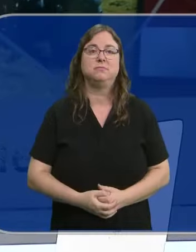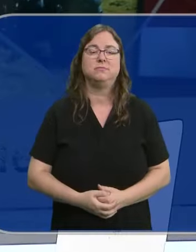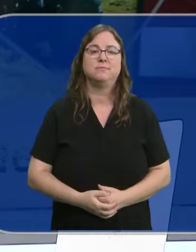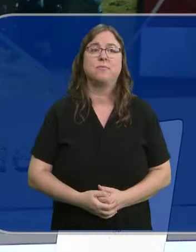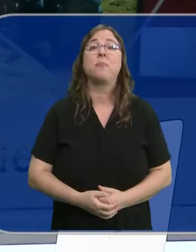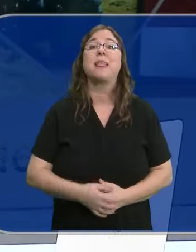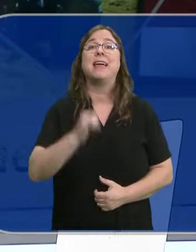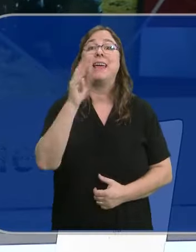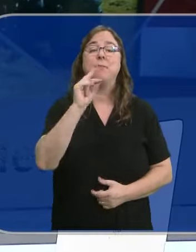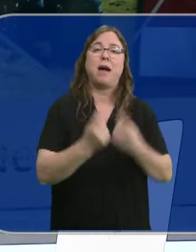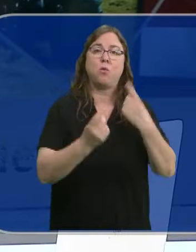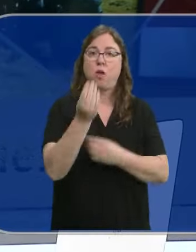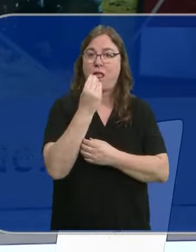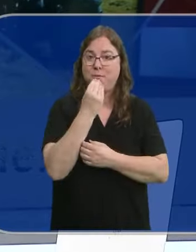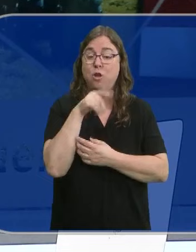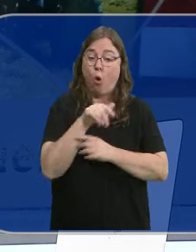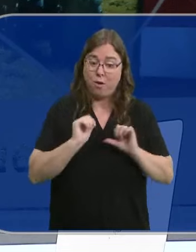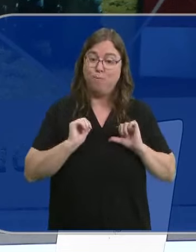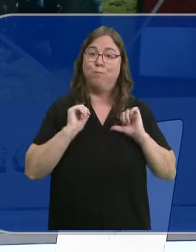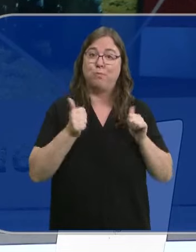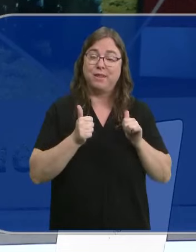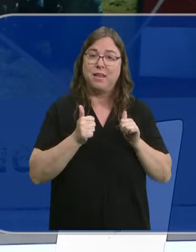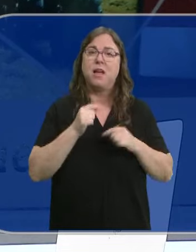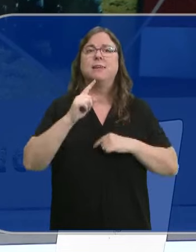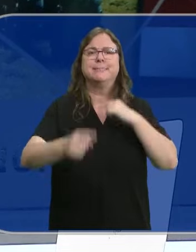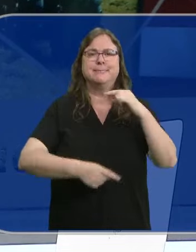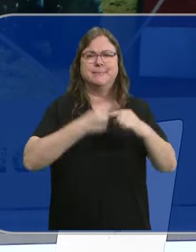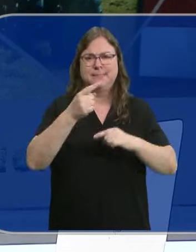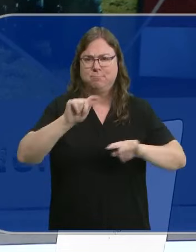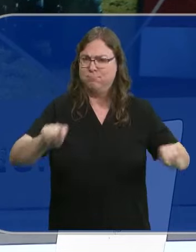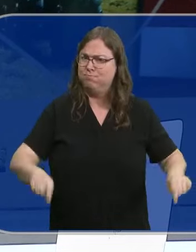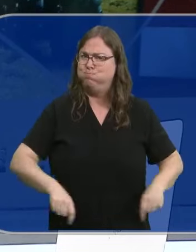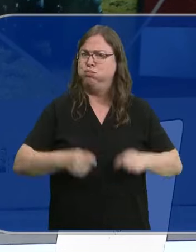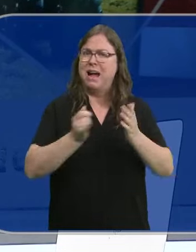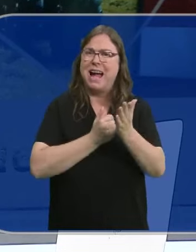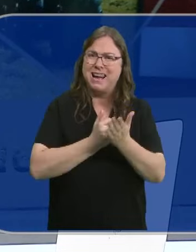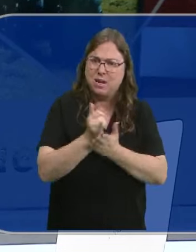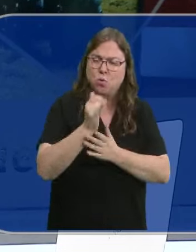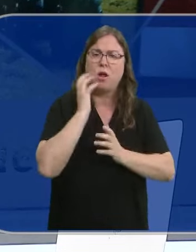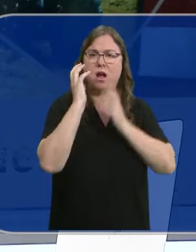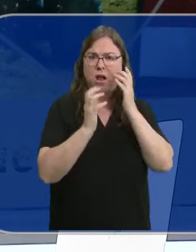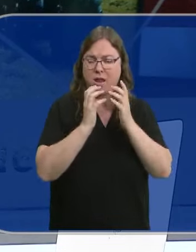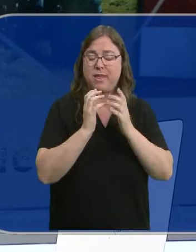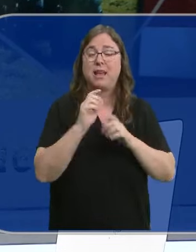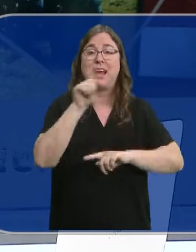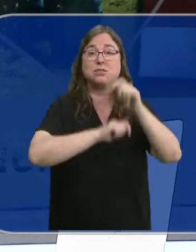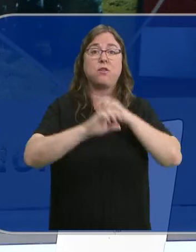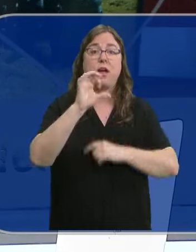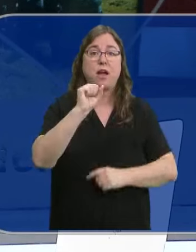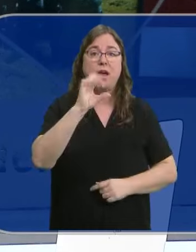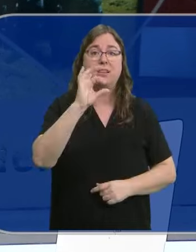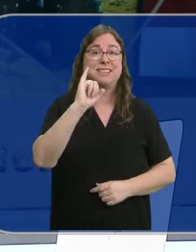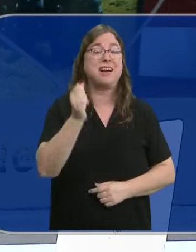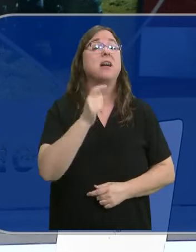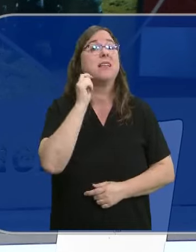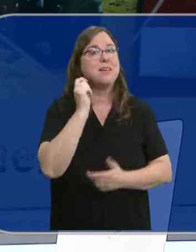La supresión del IVA en determinados alimentos que hoy entra en vigor está ocasionando un quebranto económico en agricultores y ganaderos. Asaja señala que muchos